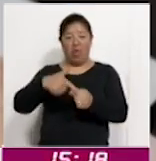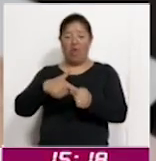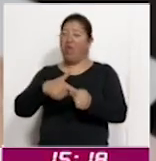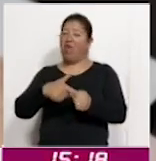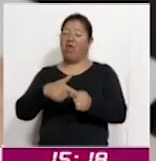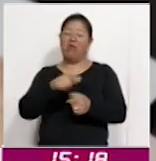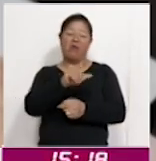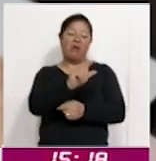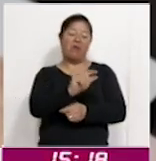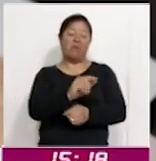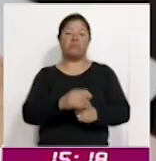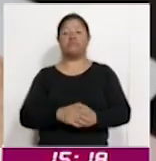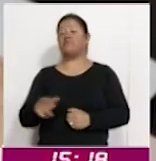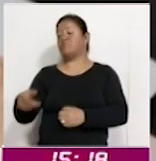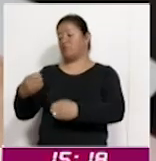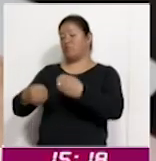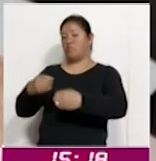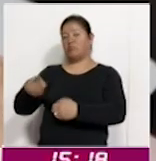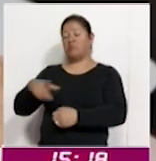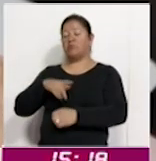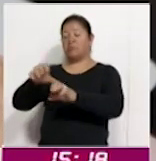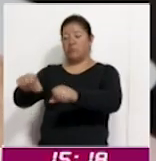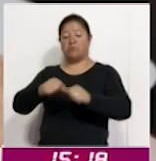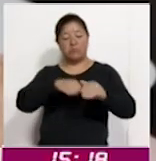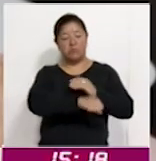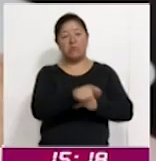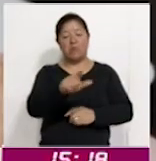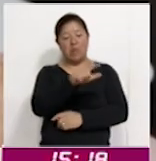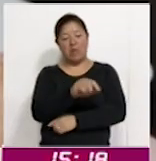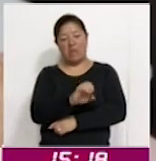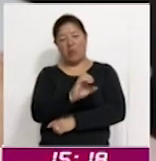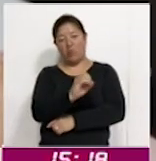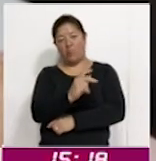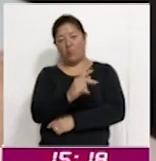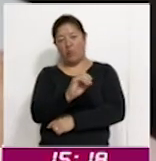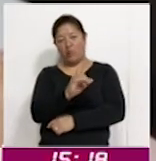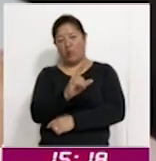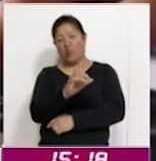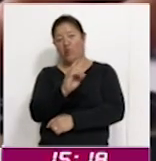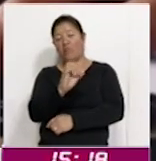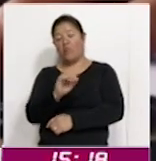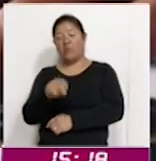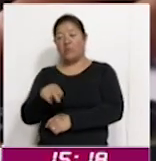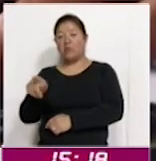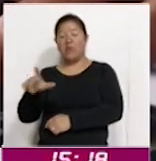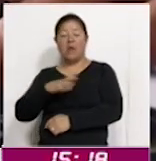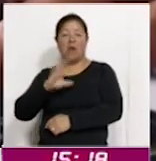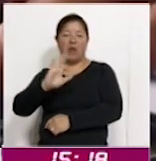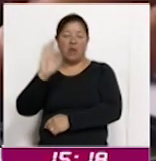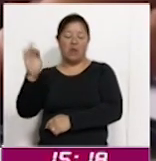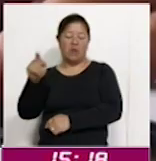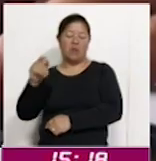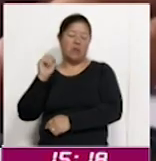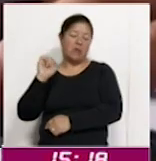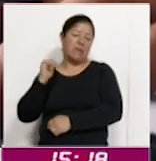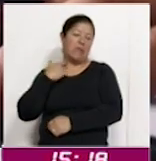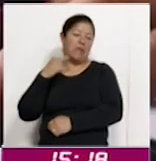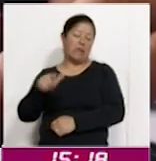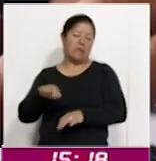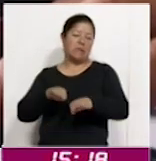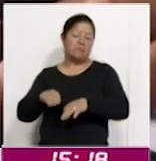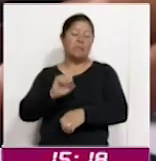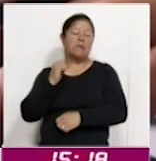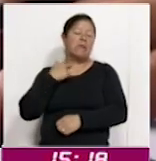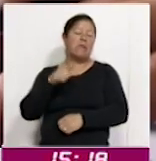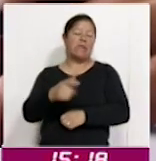Un juez vinculó a proceso a Leopoldo N., ex Administrador General de Auditoría Fiscal Federal, y Rubén N., ex Administrador Central